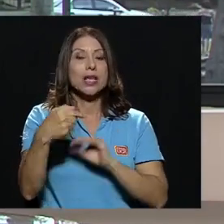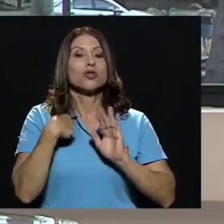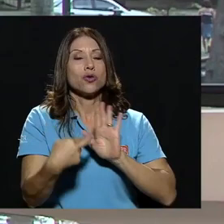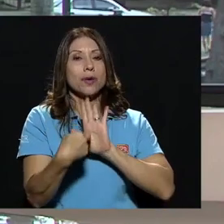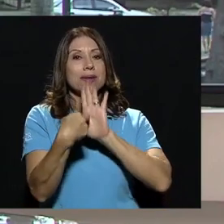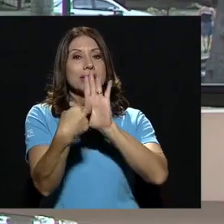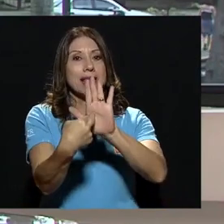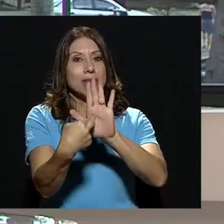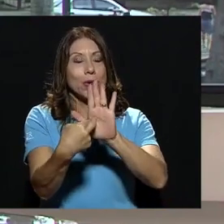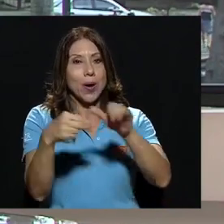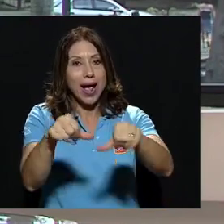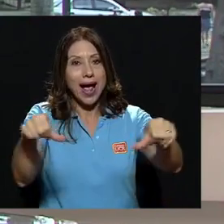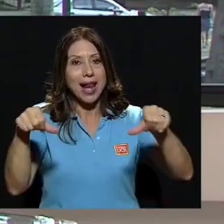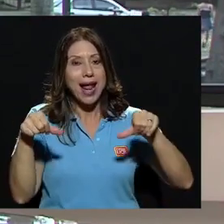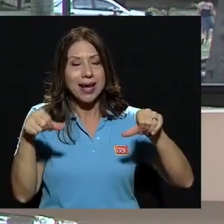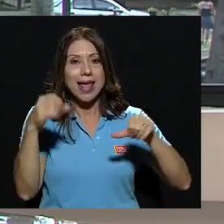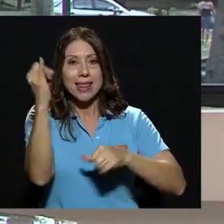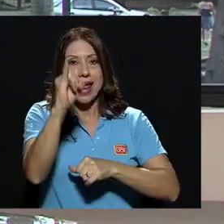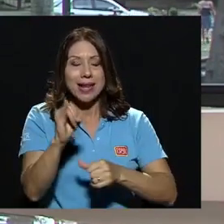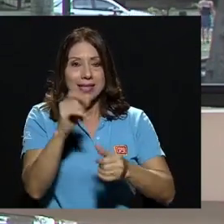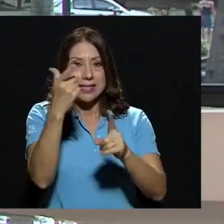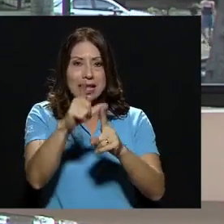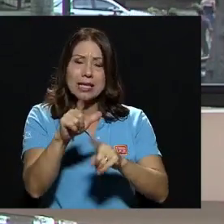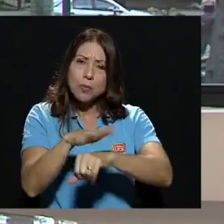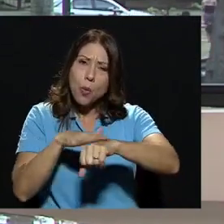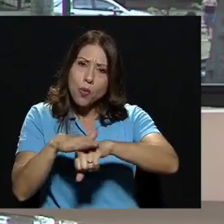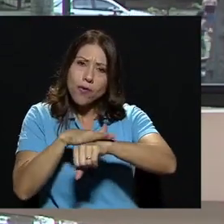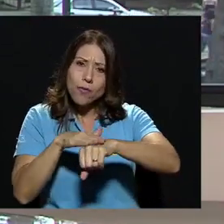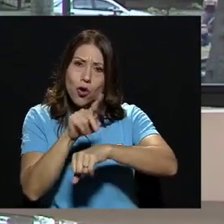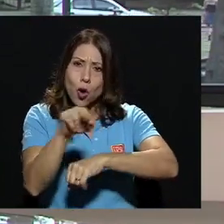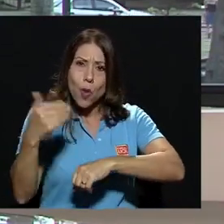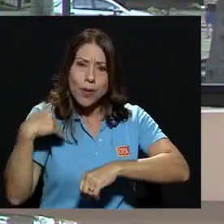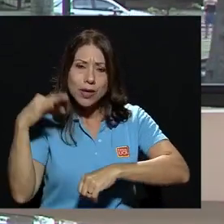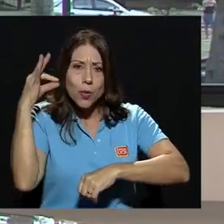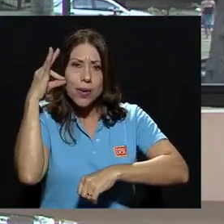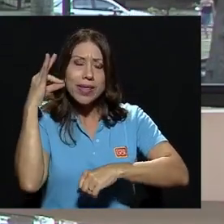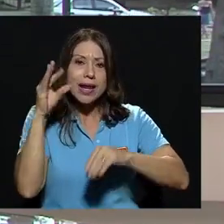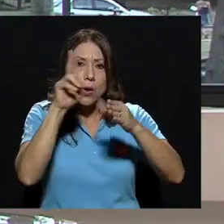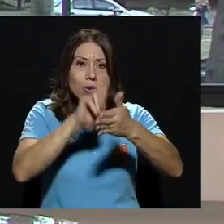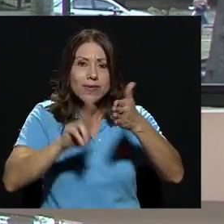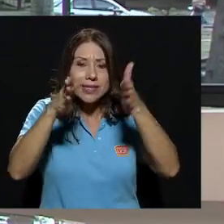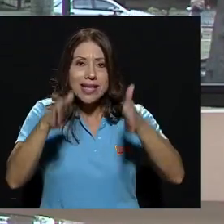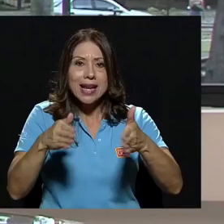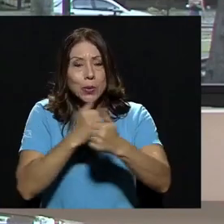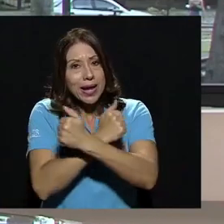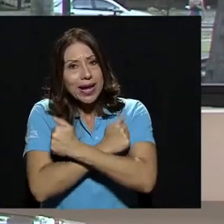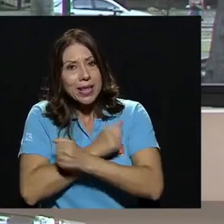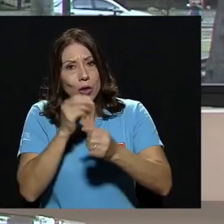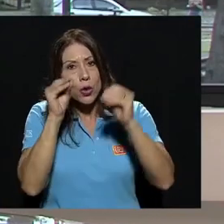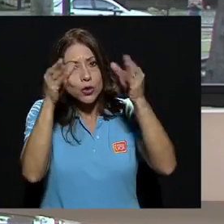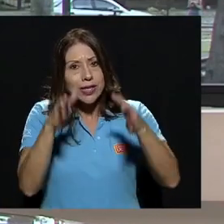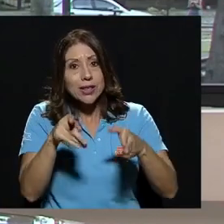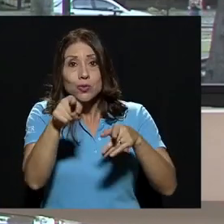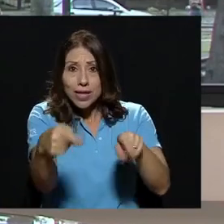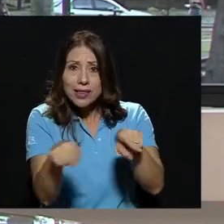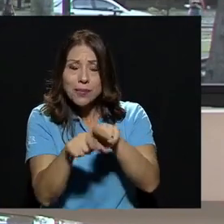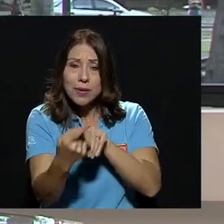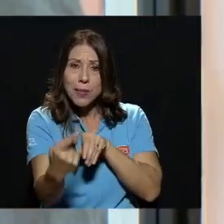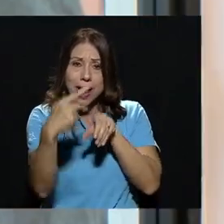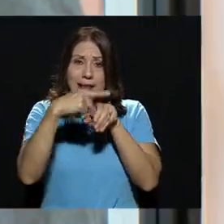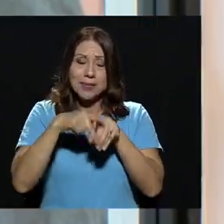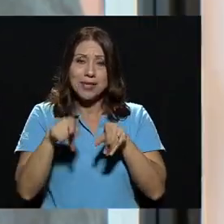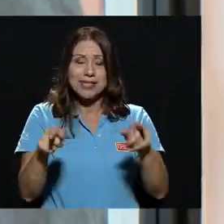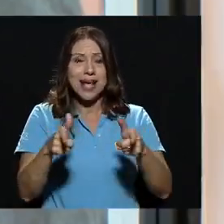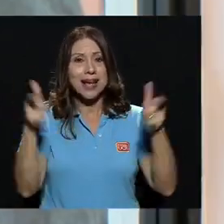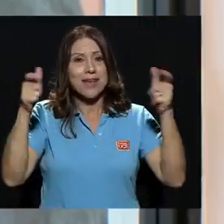Por favor, compañero y compañera universitario. Querido docente, sea usted también partícipe de esta gran fiesta electoral.